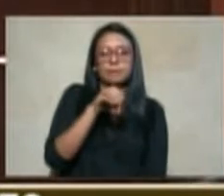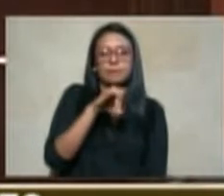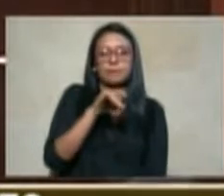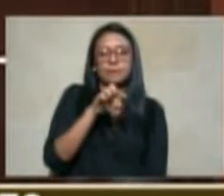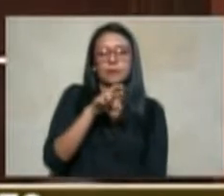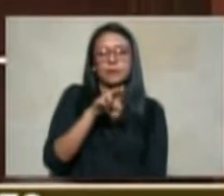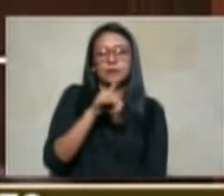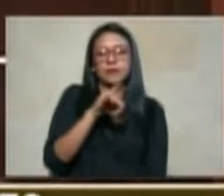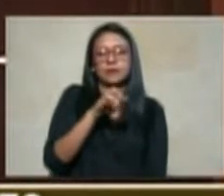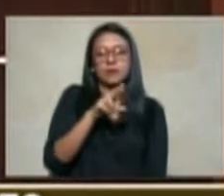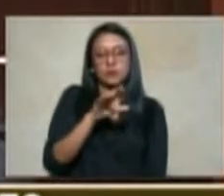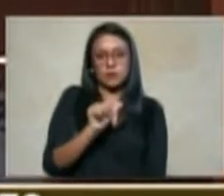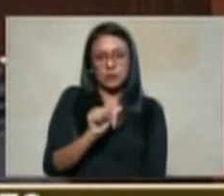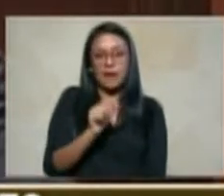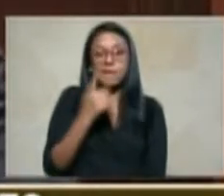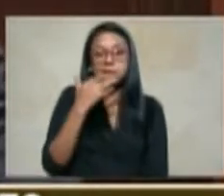judicial